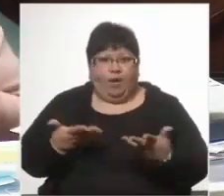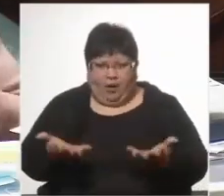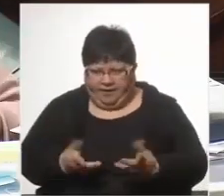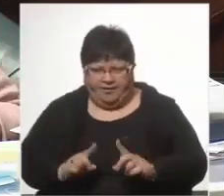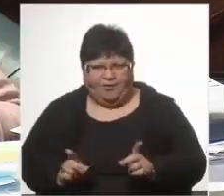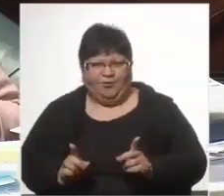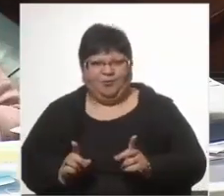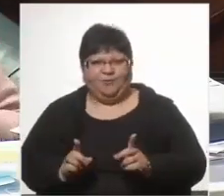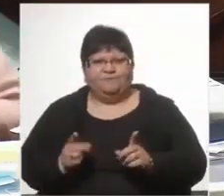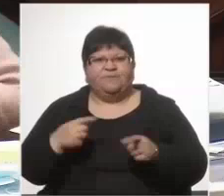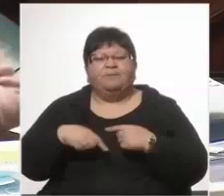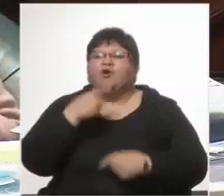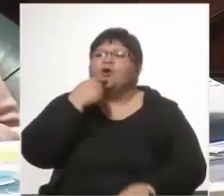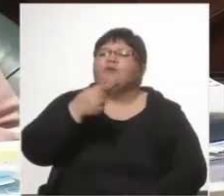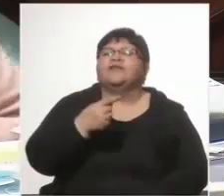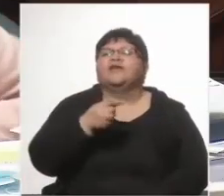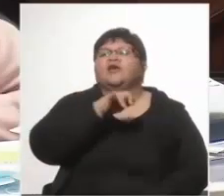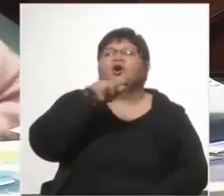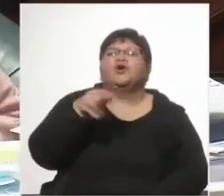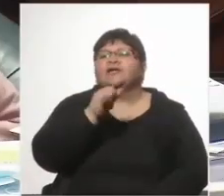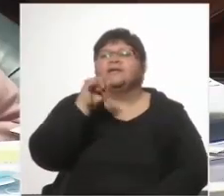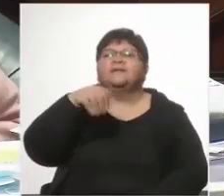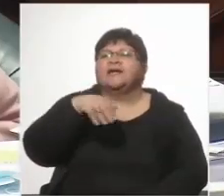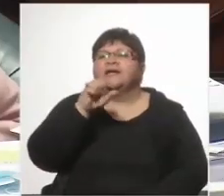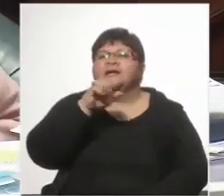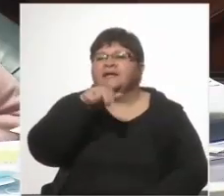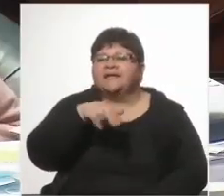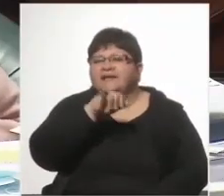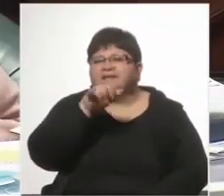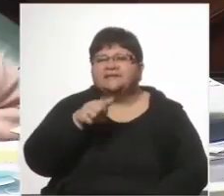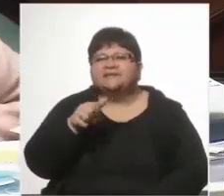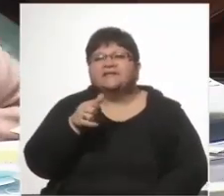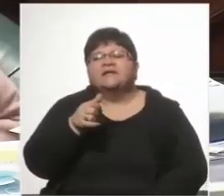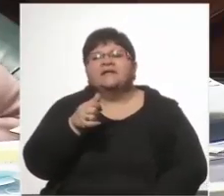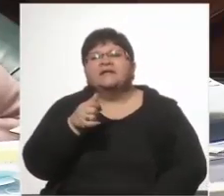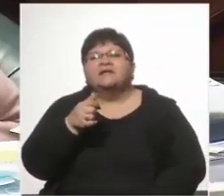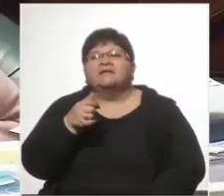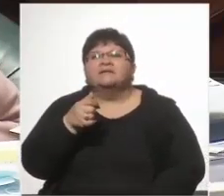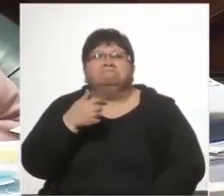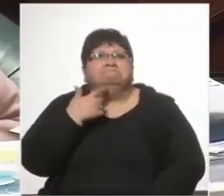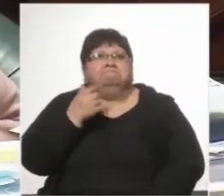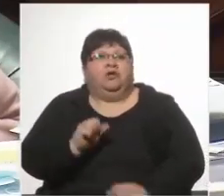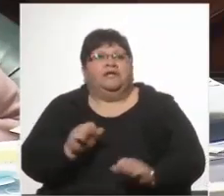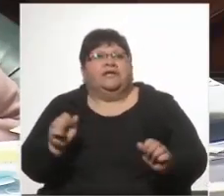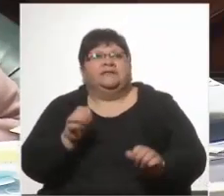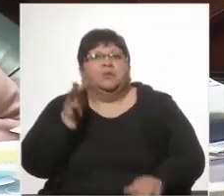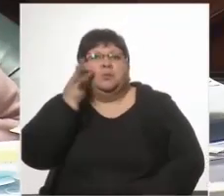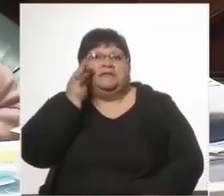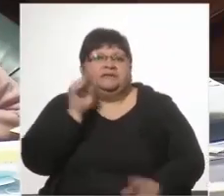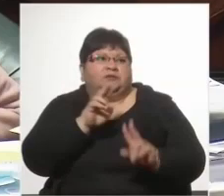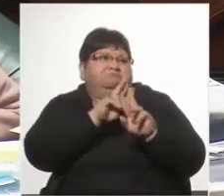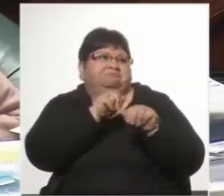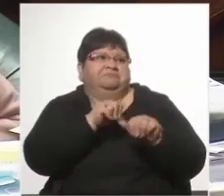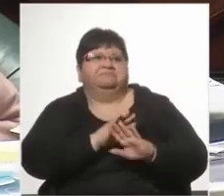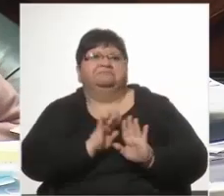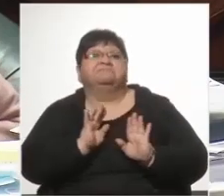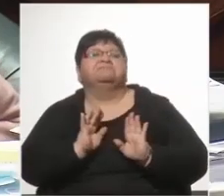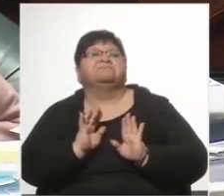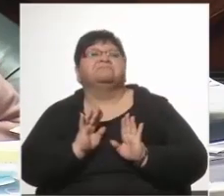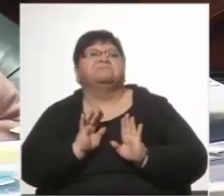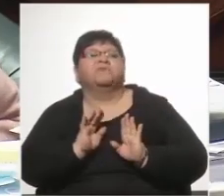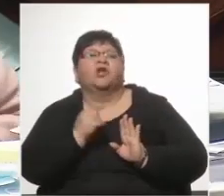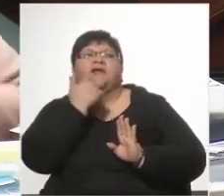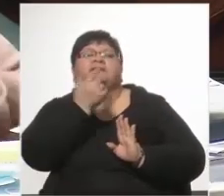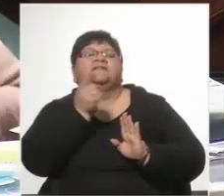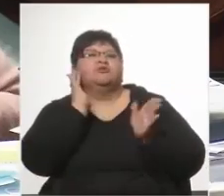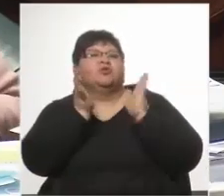pero como dice Jiménez de Arechaga, es medio parecido, sería un testigo tachable. Eso es lo que decimos los abogados.